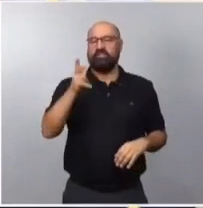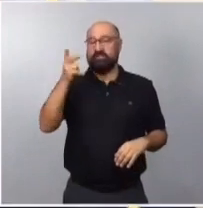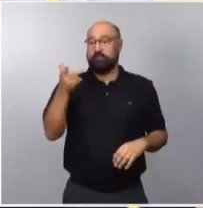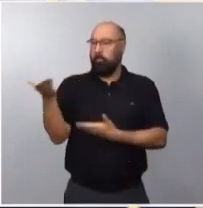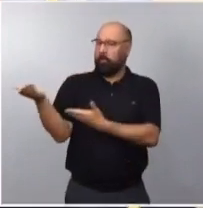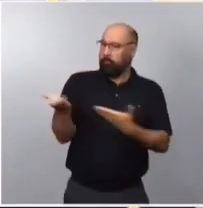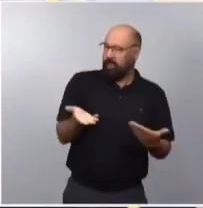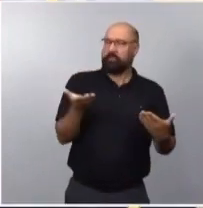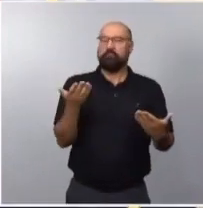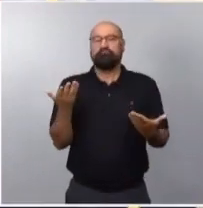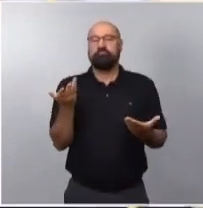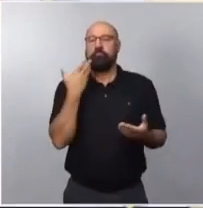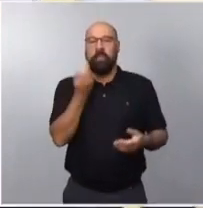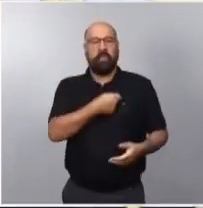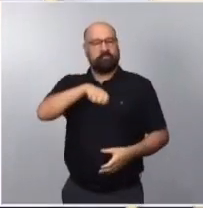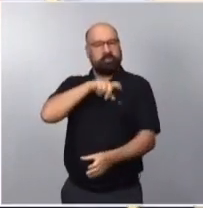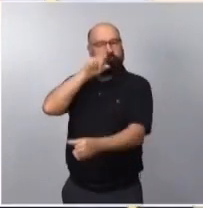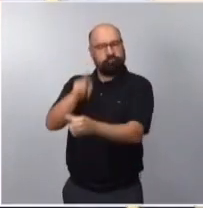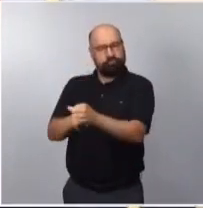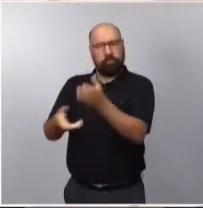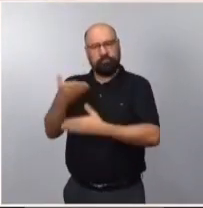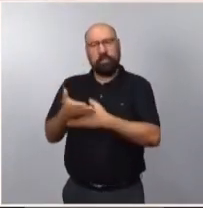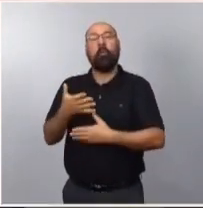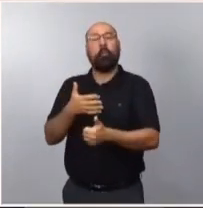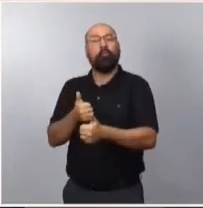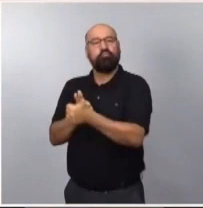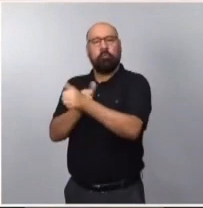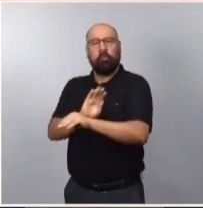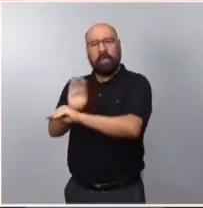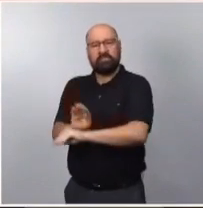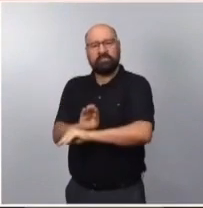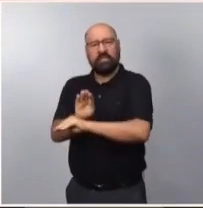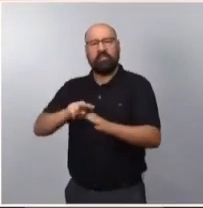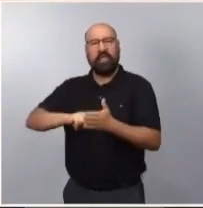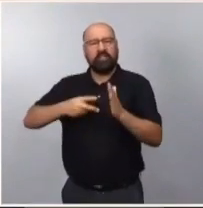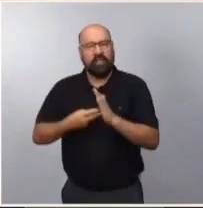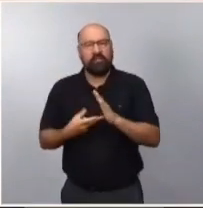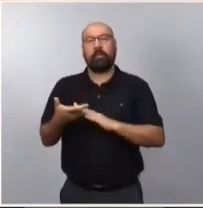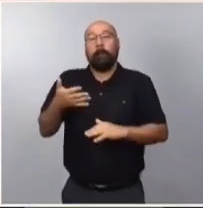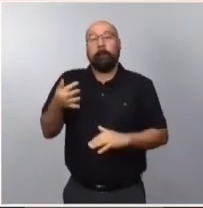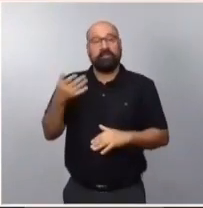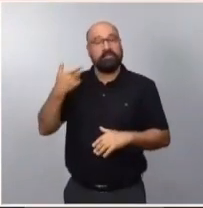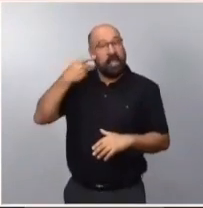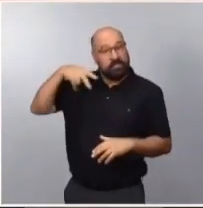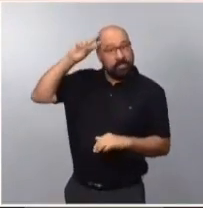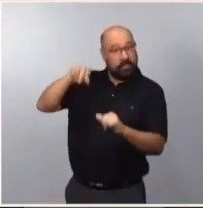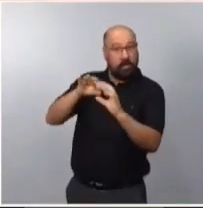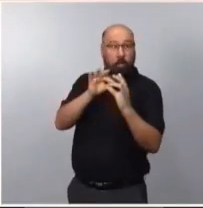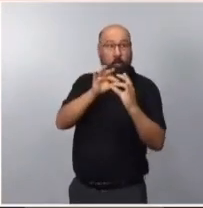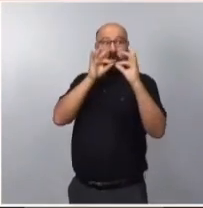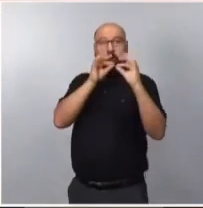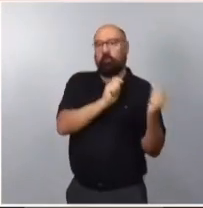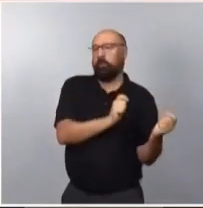colaboración, además ofreciendo asistencia técnica, la experiencia que tenemos acumulada desde el punto de vista regulatorio y, lógicamente, también el